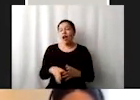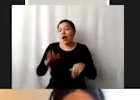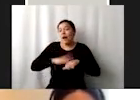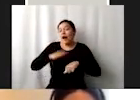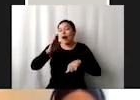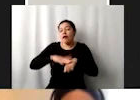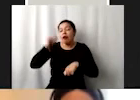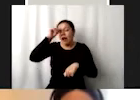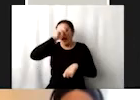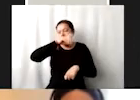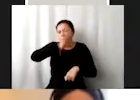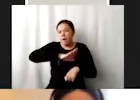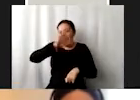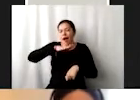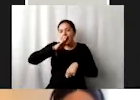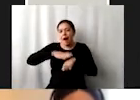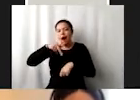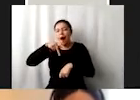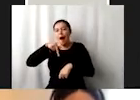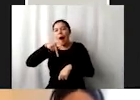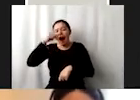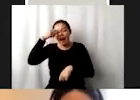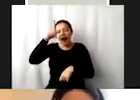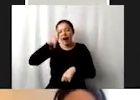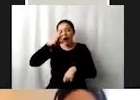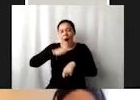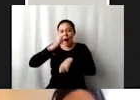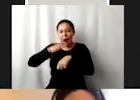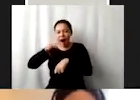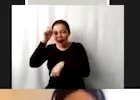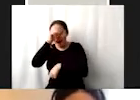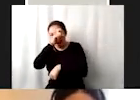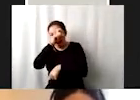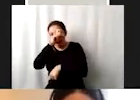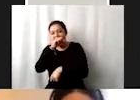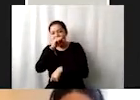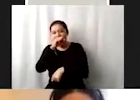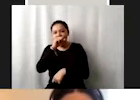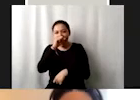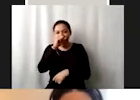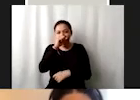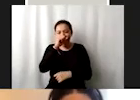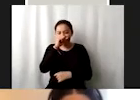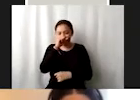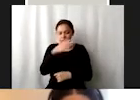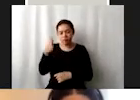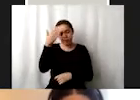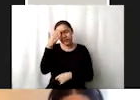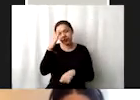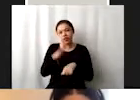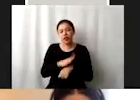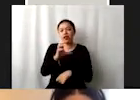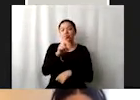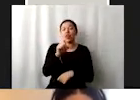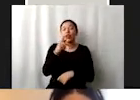que parecen. Entonces, les pido quedarse con esa ideita a identificar con qué organización, perdón, con qué ODS está trabajando su